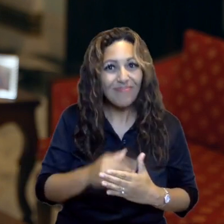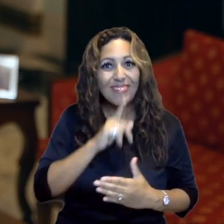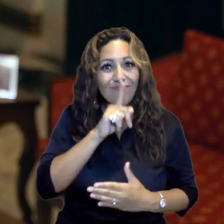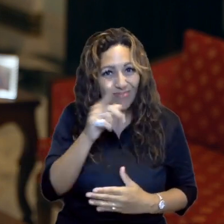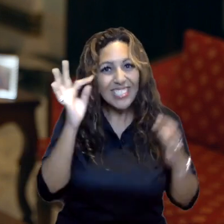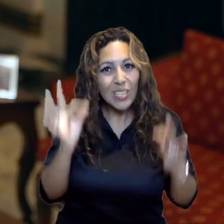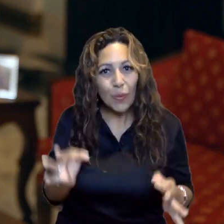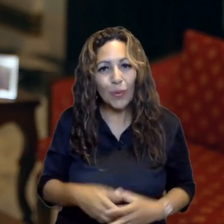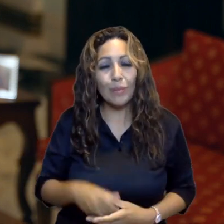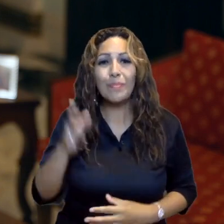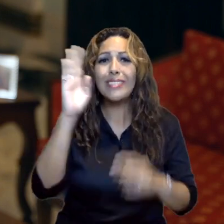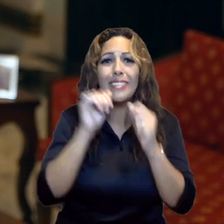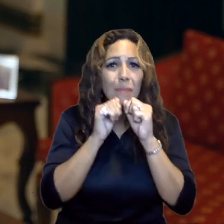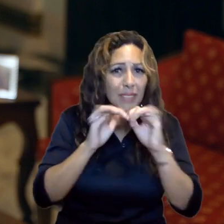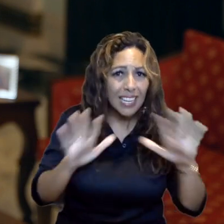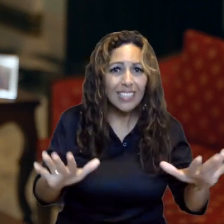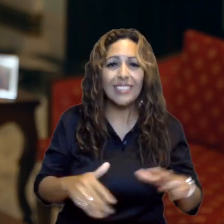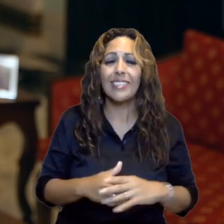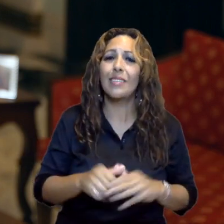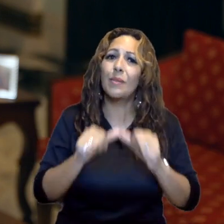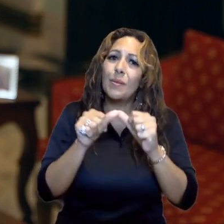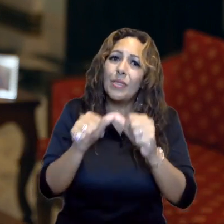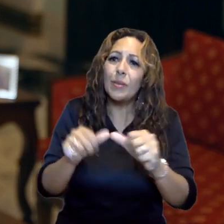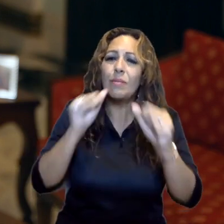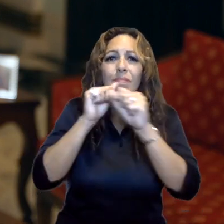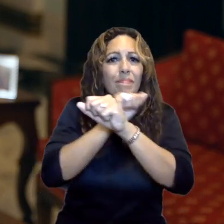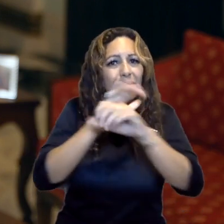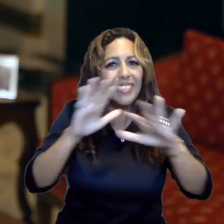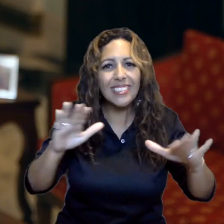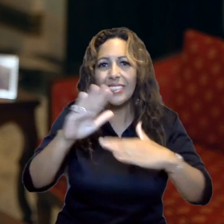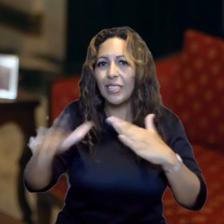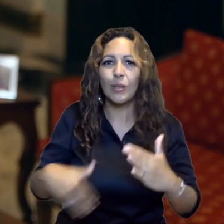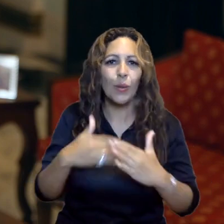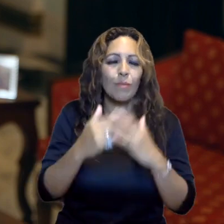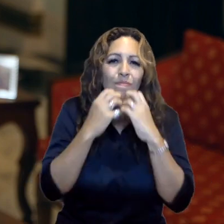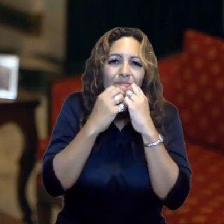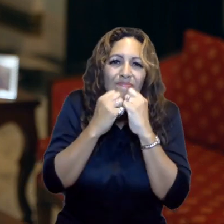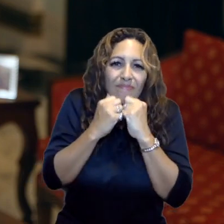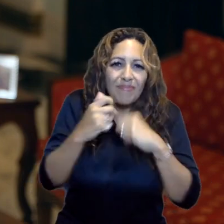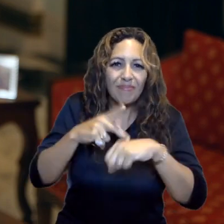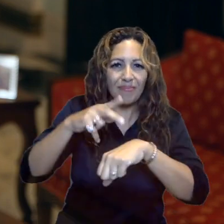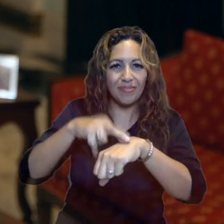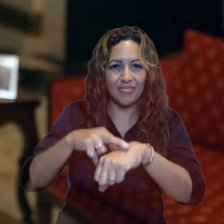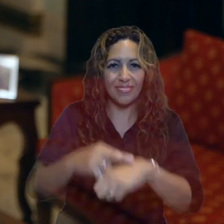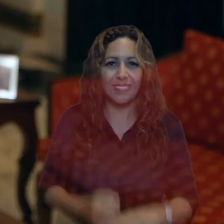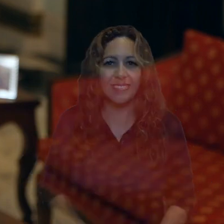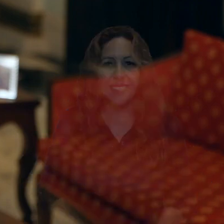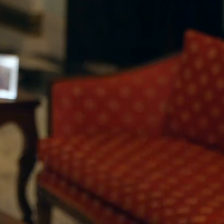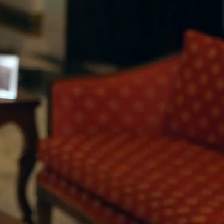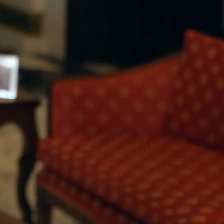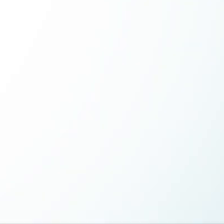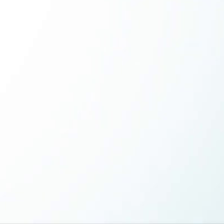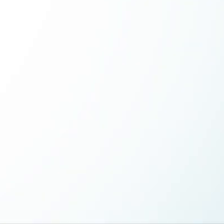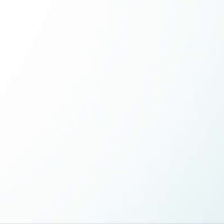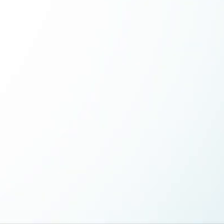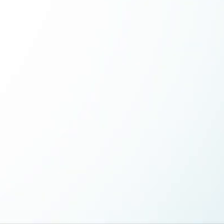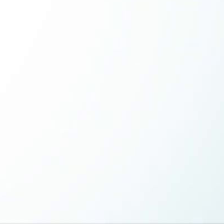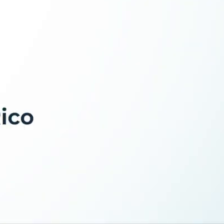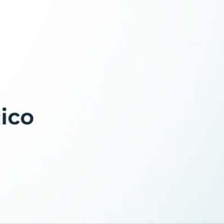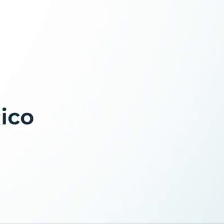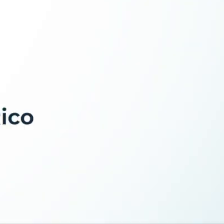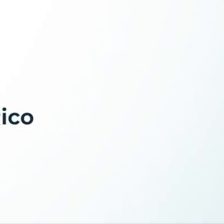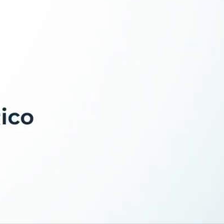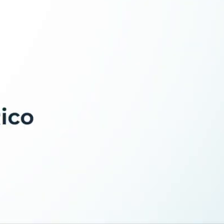Cuenta con eso. Que Dios te bendiga y que siga bendiciendo a nuestro querido Puerto Rico, Puerto